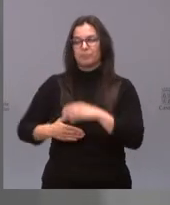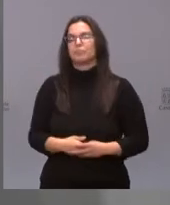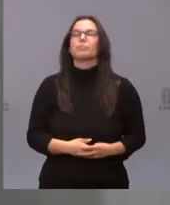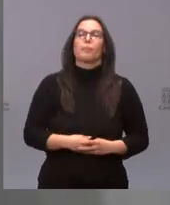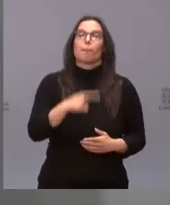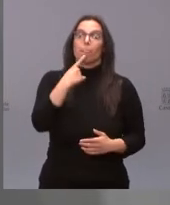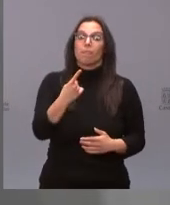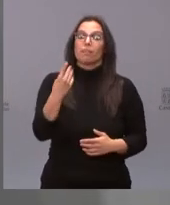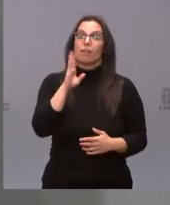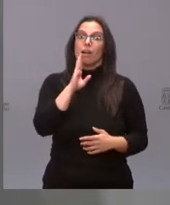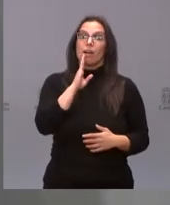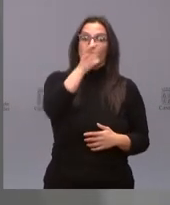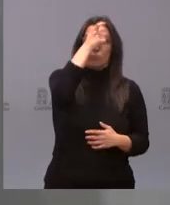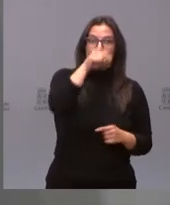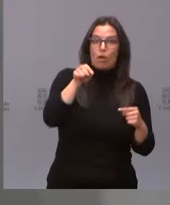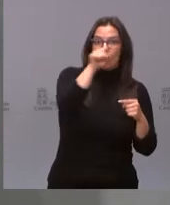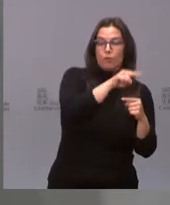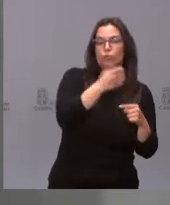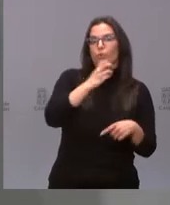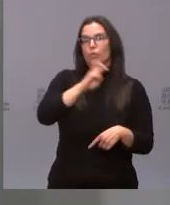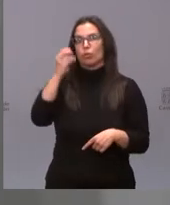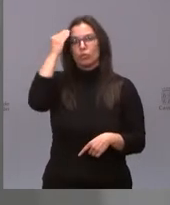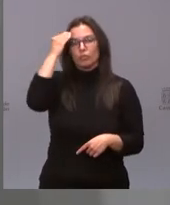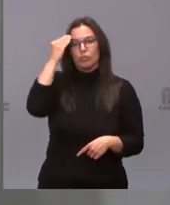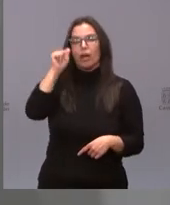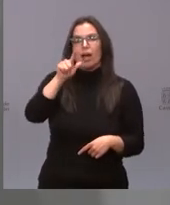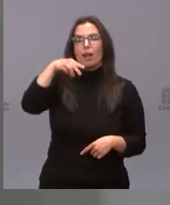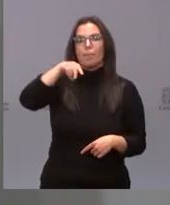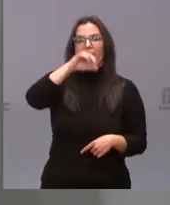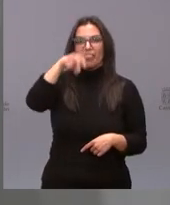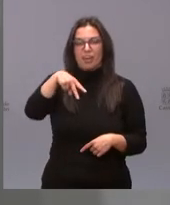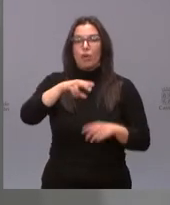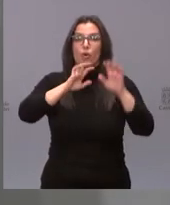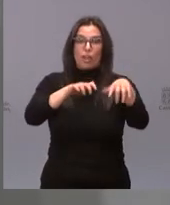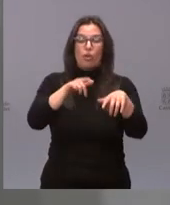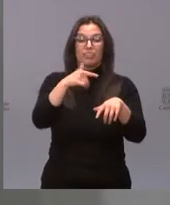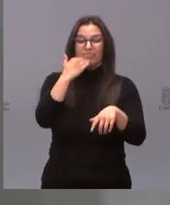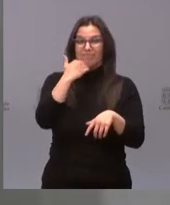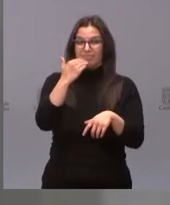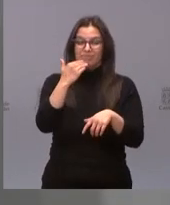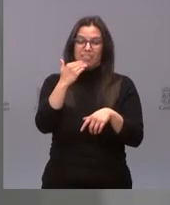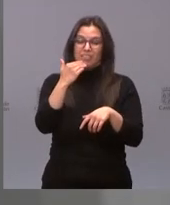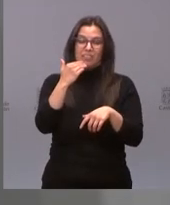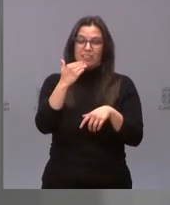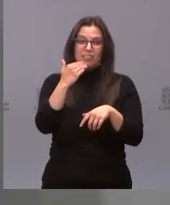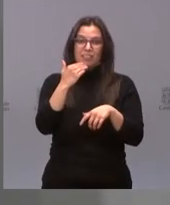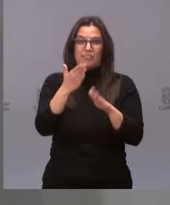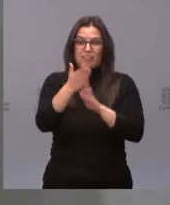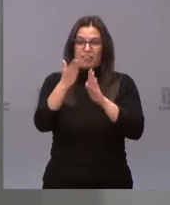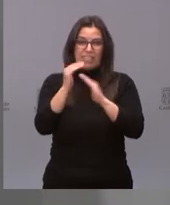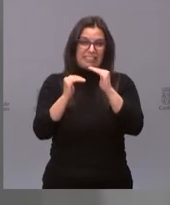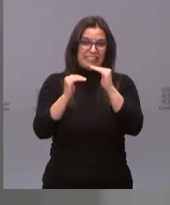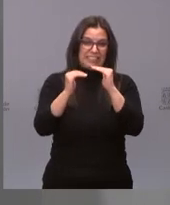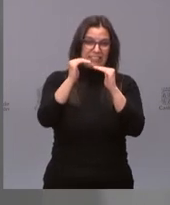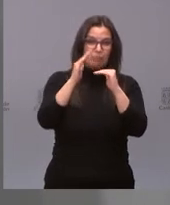tanto en estos municipios como en otros tales como Tordesillas, Almazán y León, que están muy cerca de cumplir los criterios para entrar en este